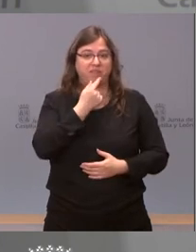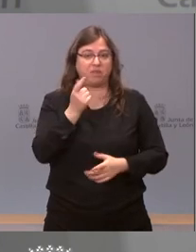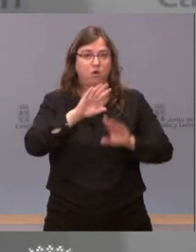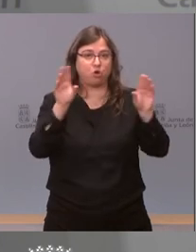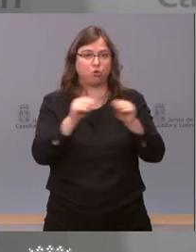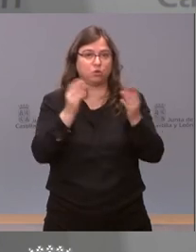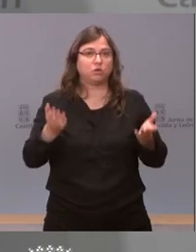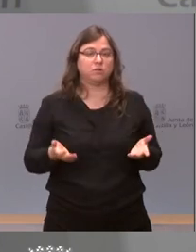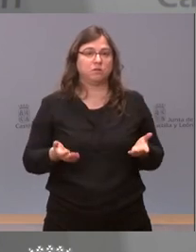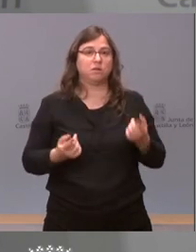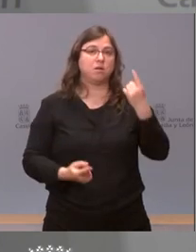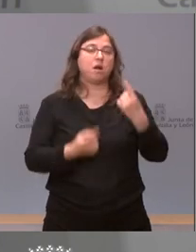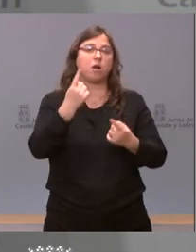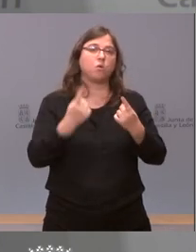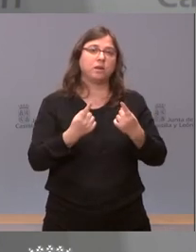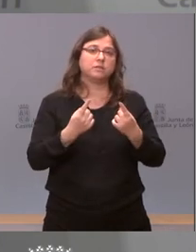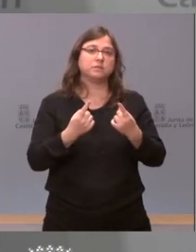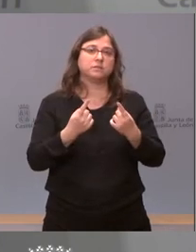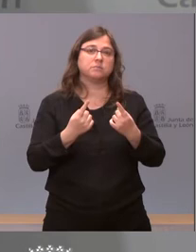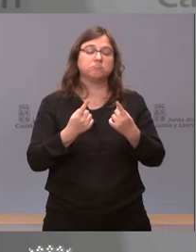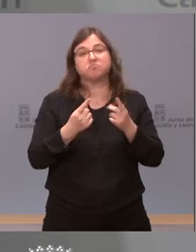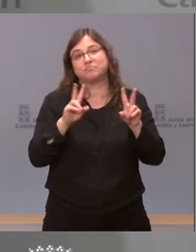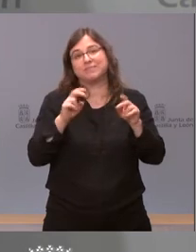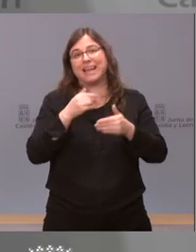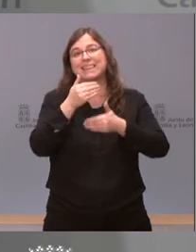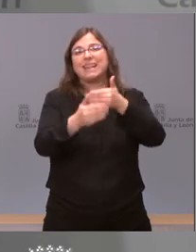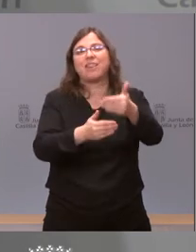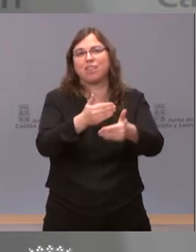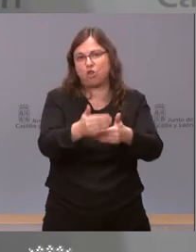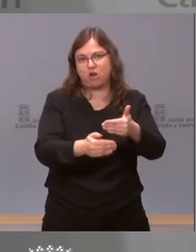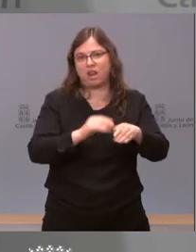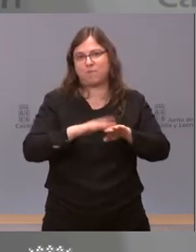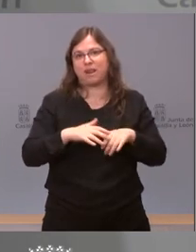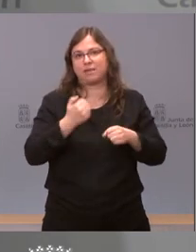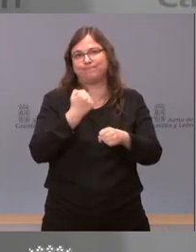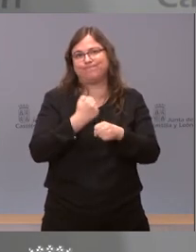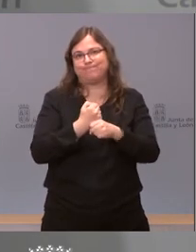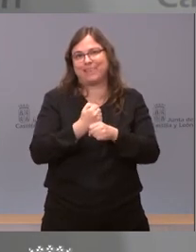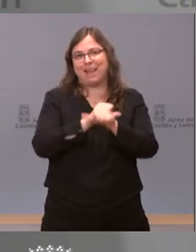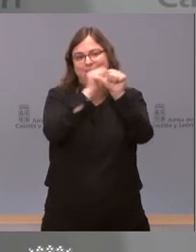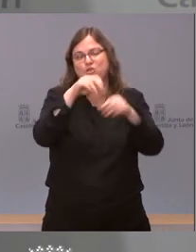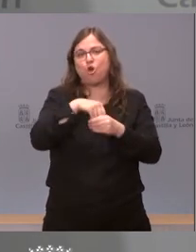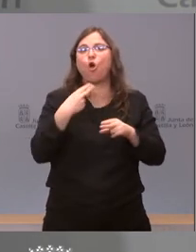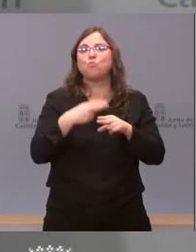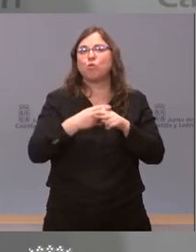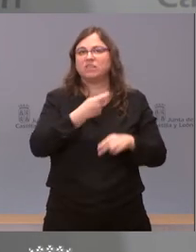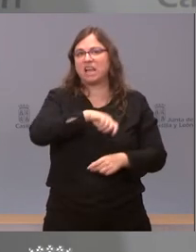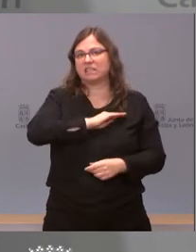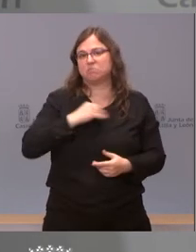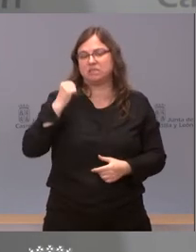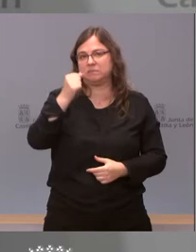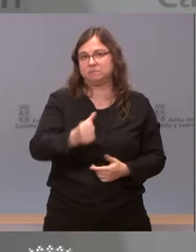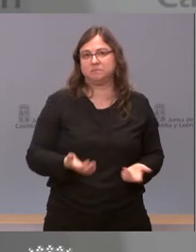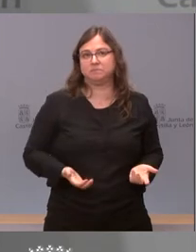hay algunas maneras tradicionales de funcionar en la política en este país y